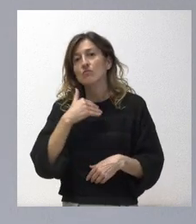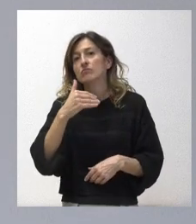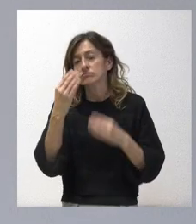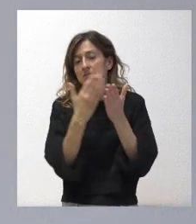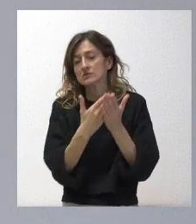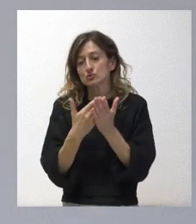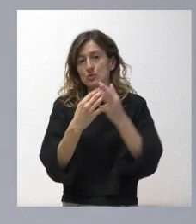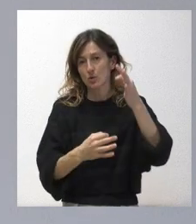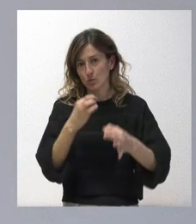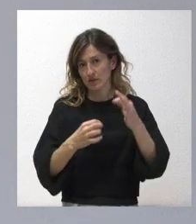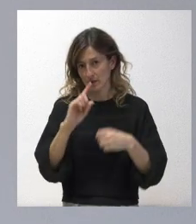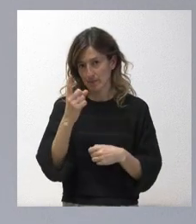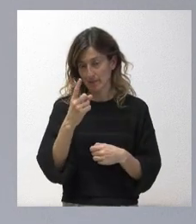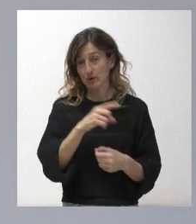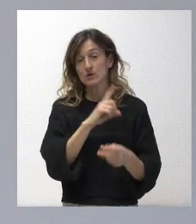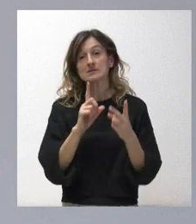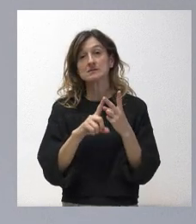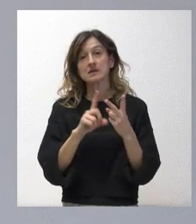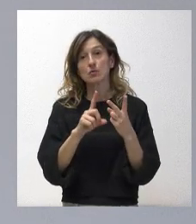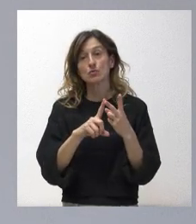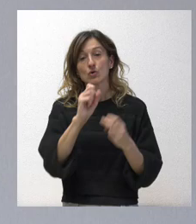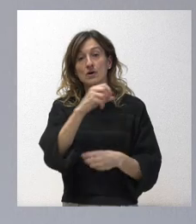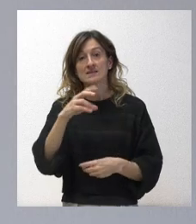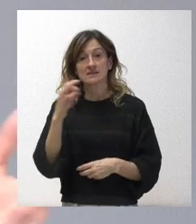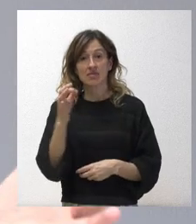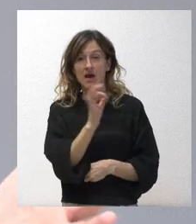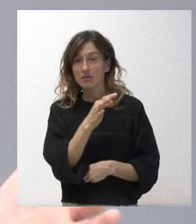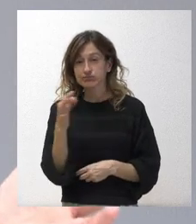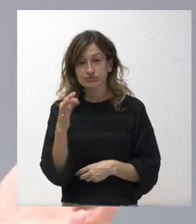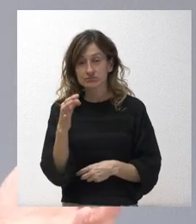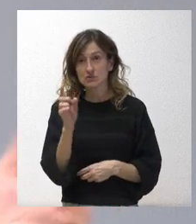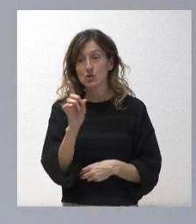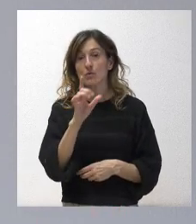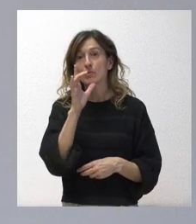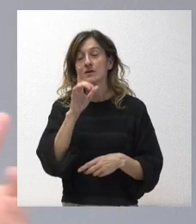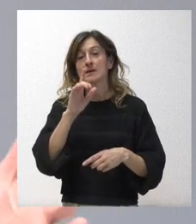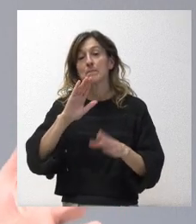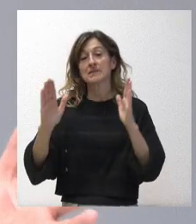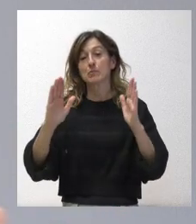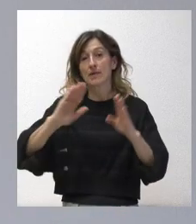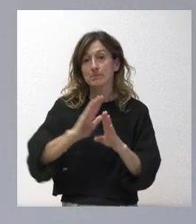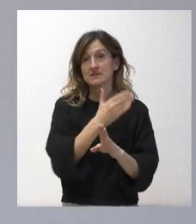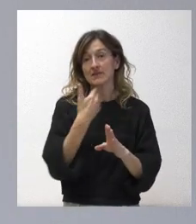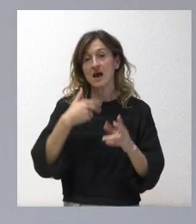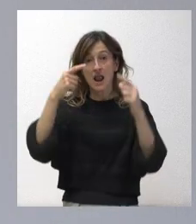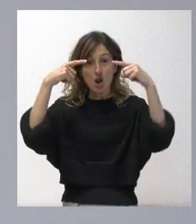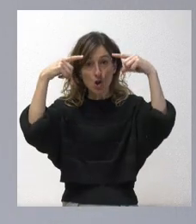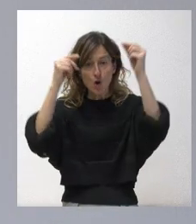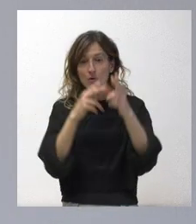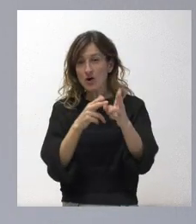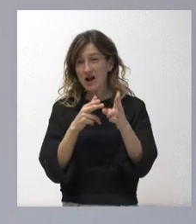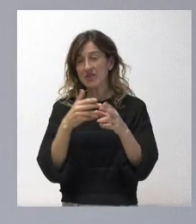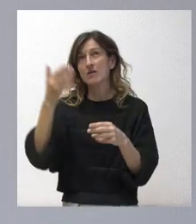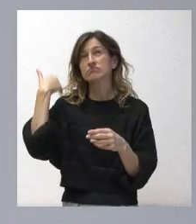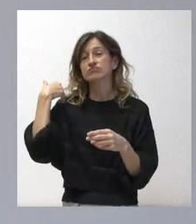jurídico. En segundo lugar, una sentencia que no tiene eficacia porque estamos hablando de unas temporadas ya pasadas. El lobo no se caza desde el año 21